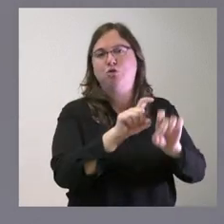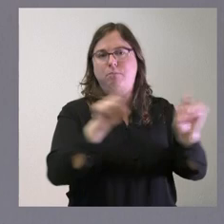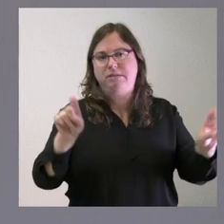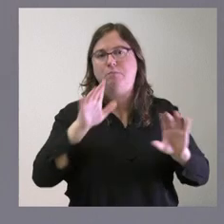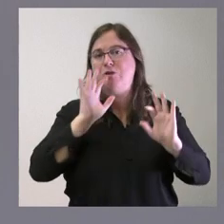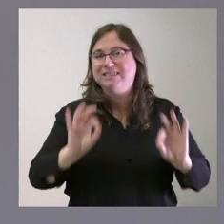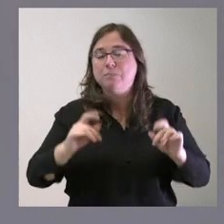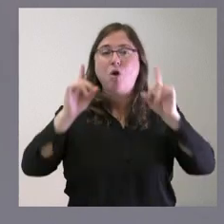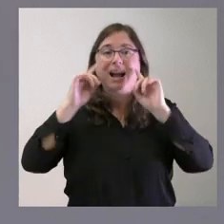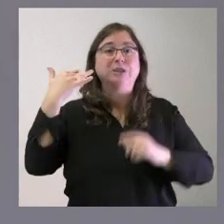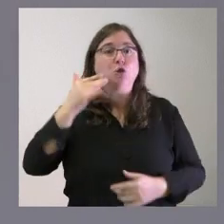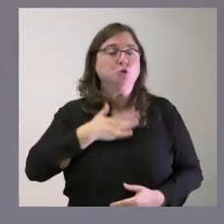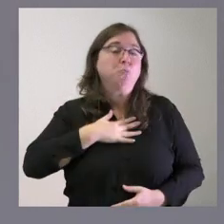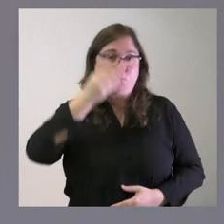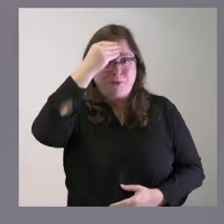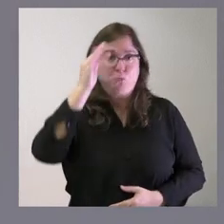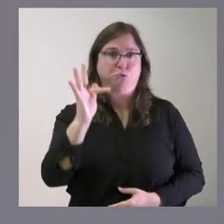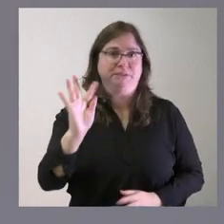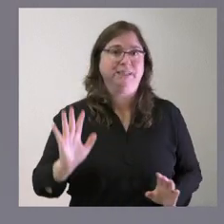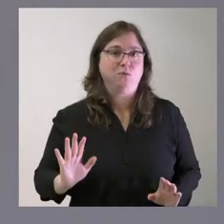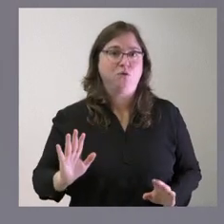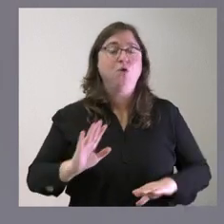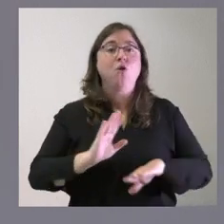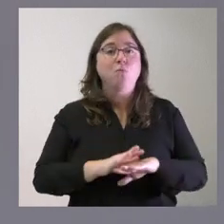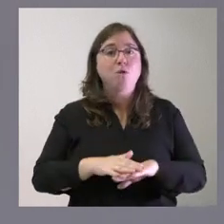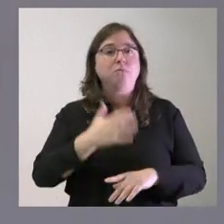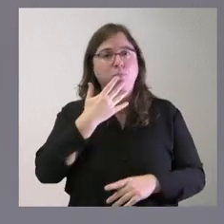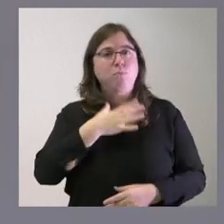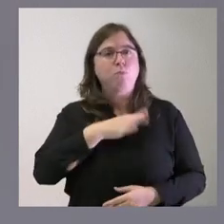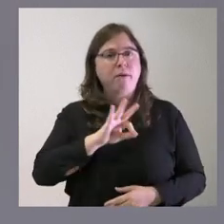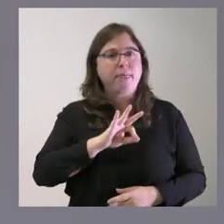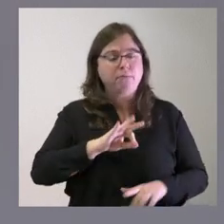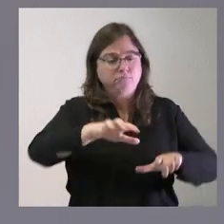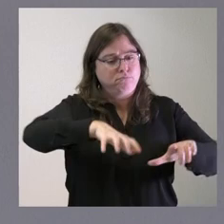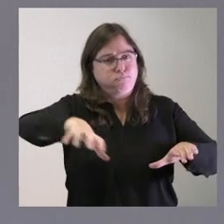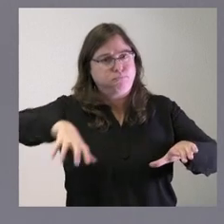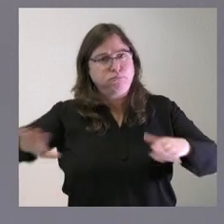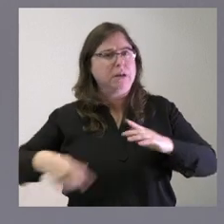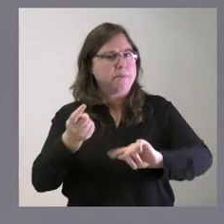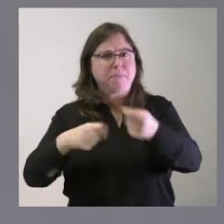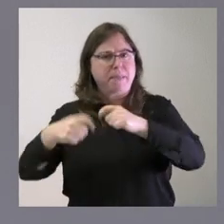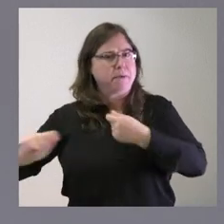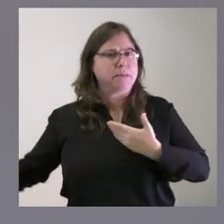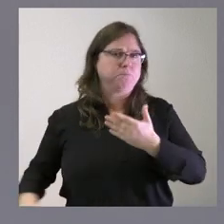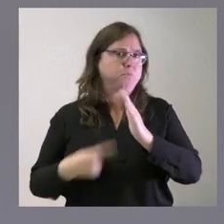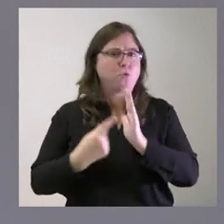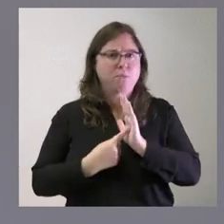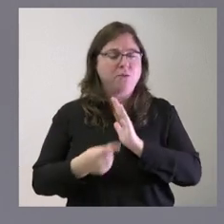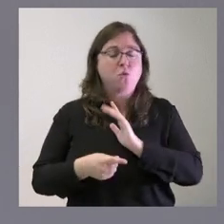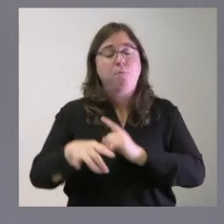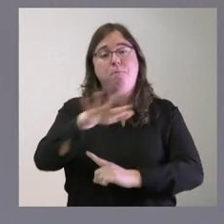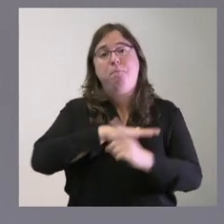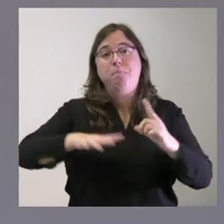también en el caso de Soria yo soy optimista respecto del hecho de que se puedan completar y las ventas en torno al parque empresarial de medio ambiente